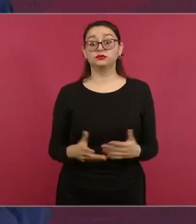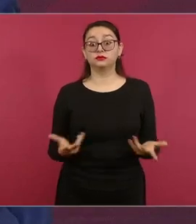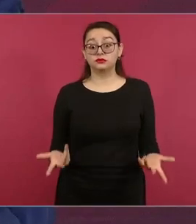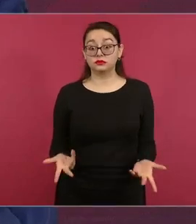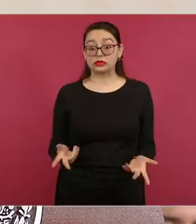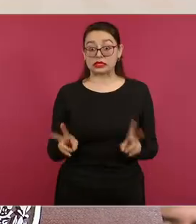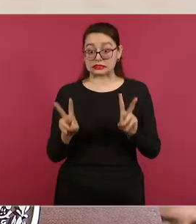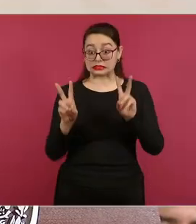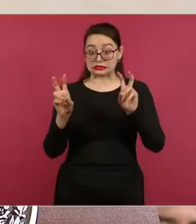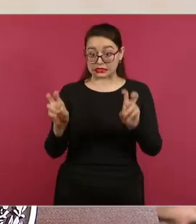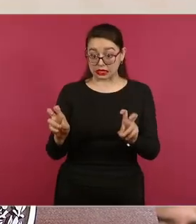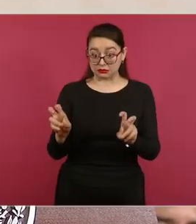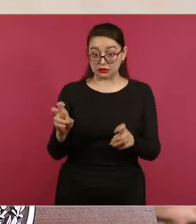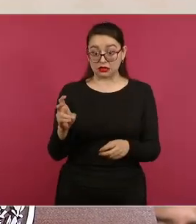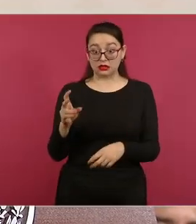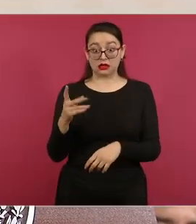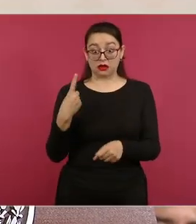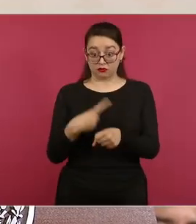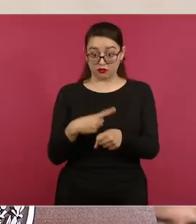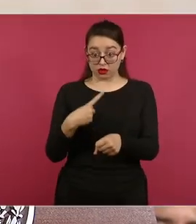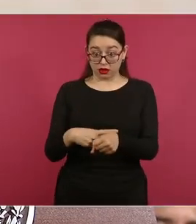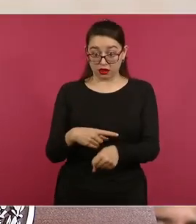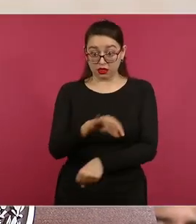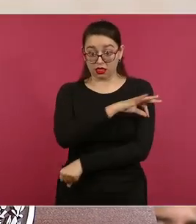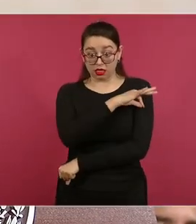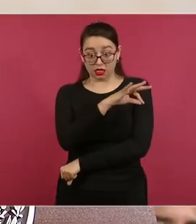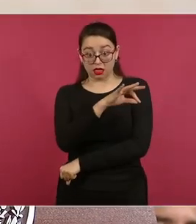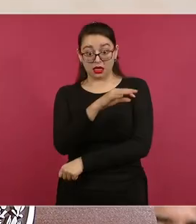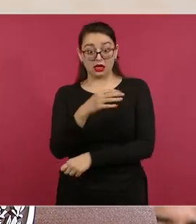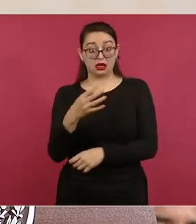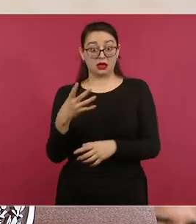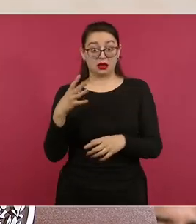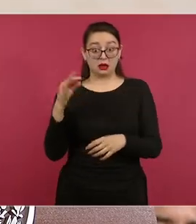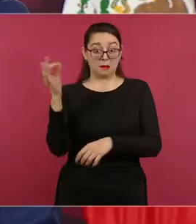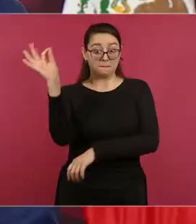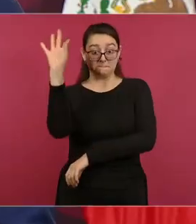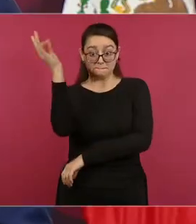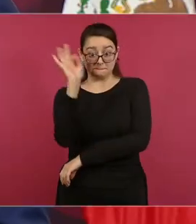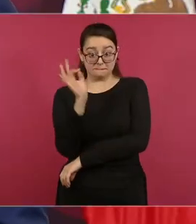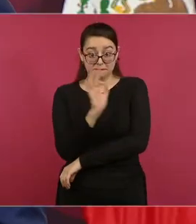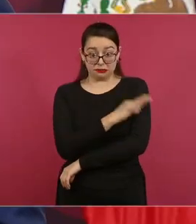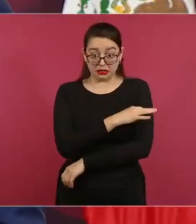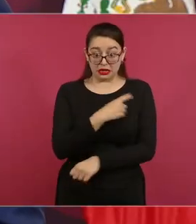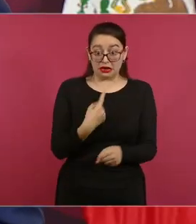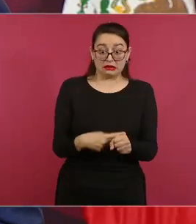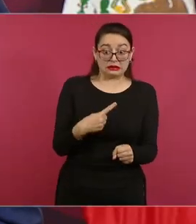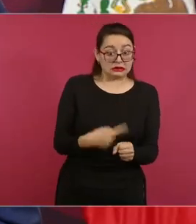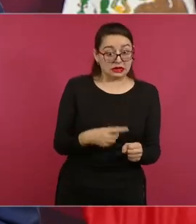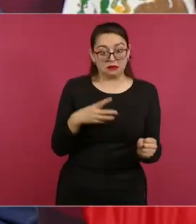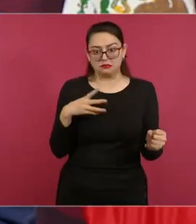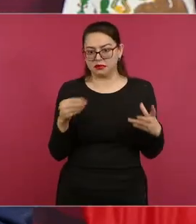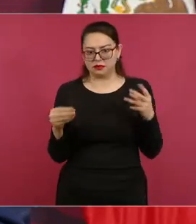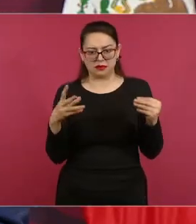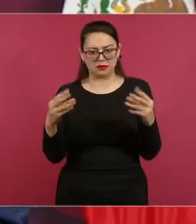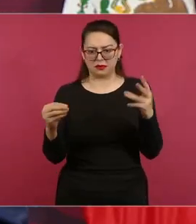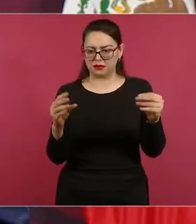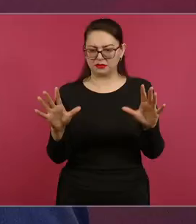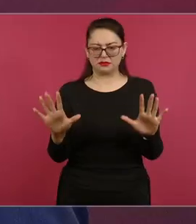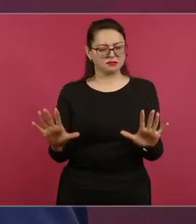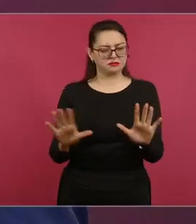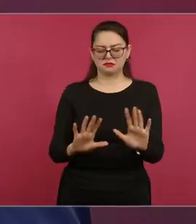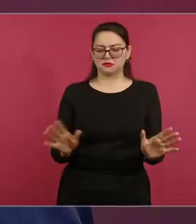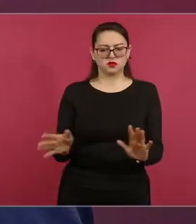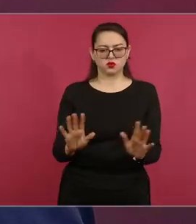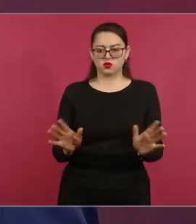por cualquier enfermedad, allá